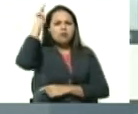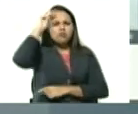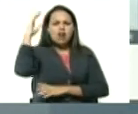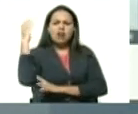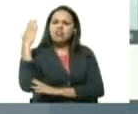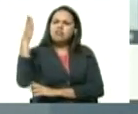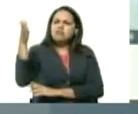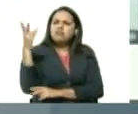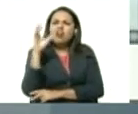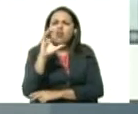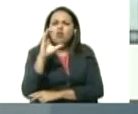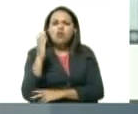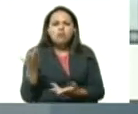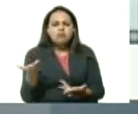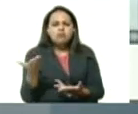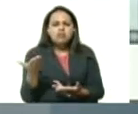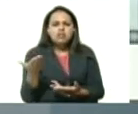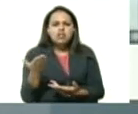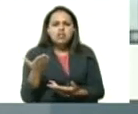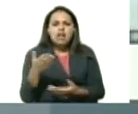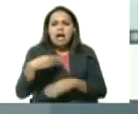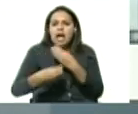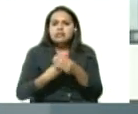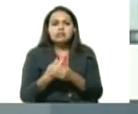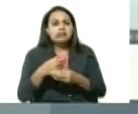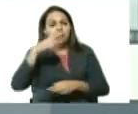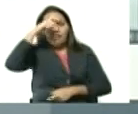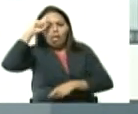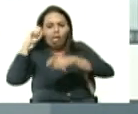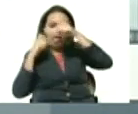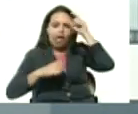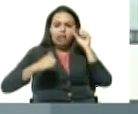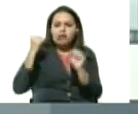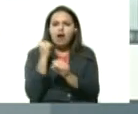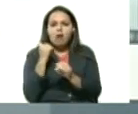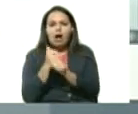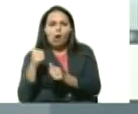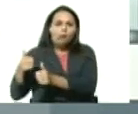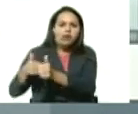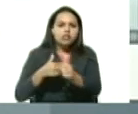a pasar trabajo a pasar roncha a pasar persecuciones